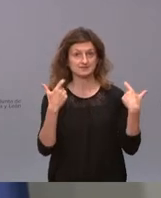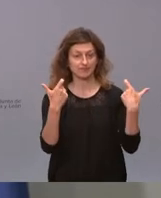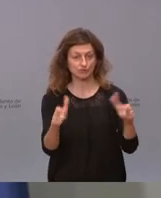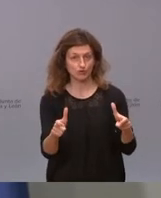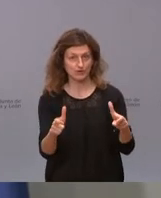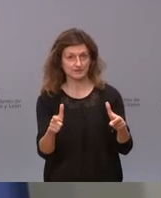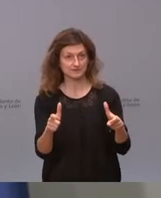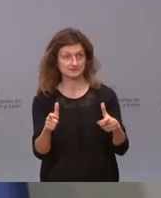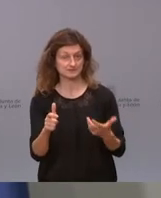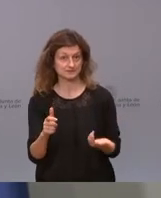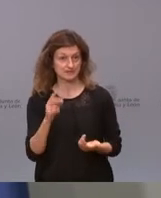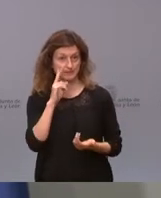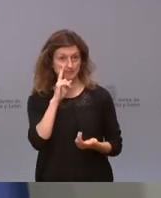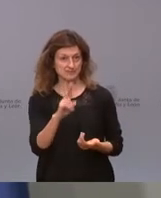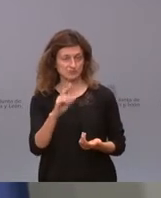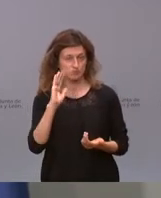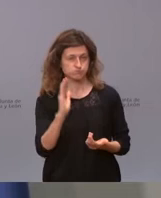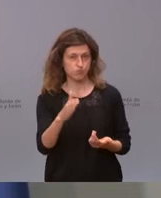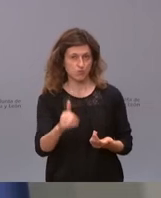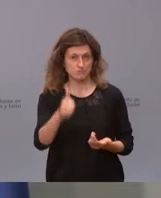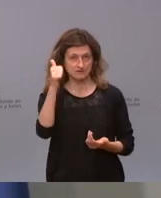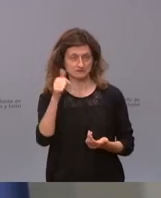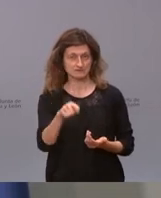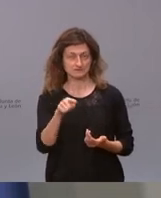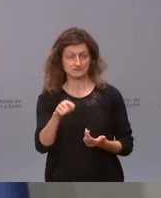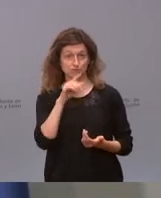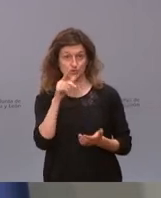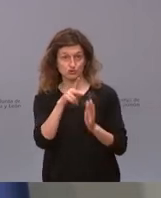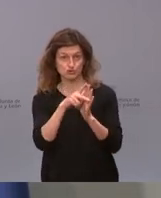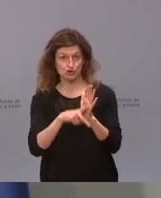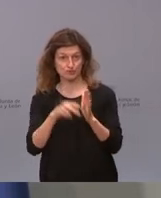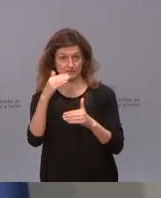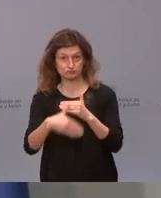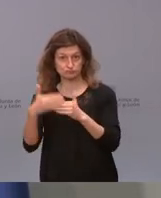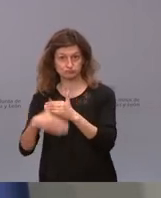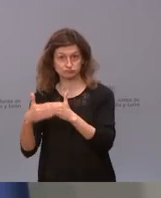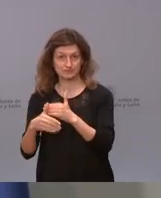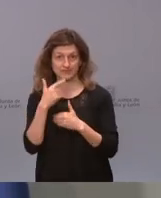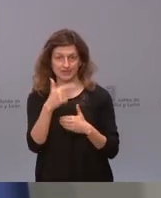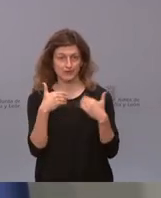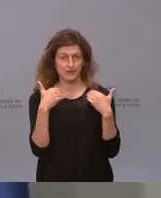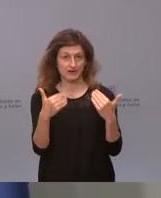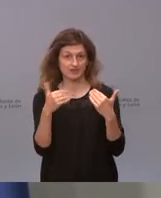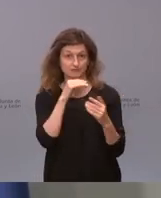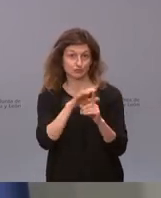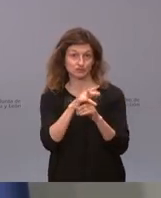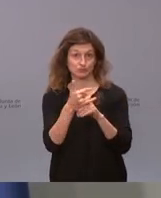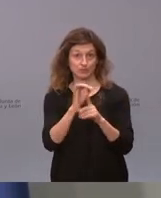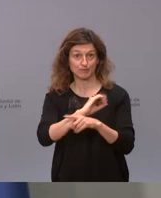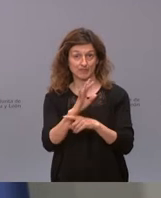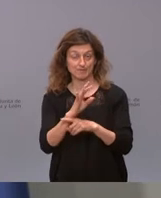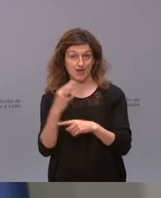visto más perjudicados por las medidas restrictivas que la situación de la pandemia nos ha